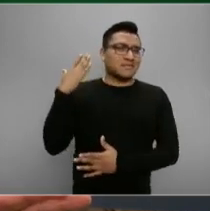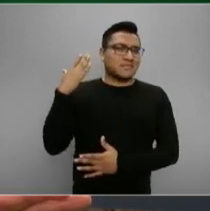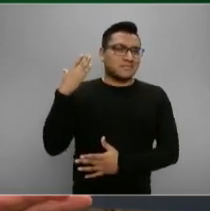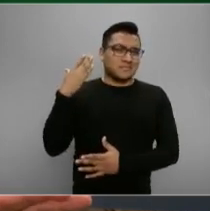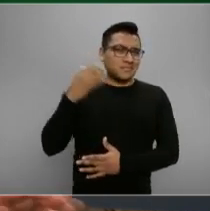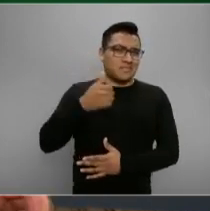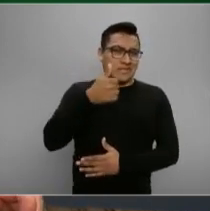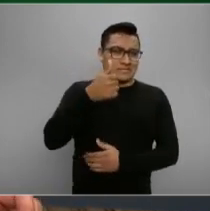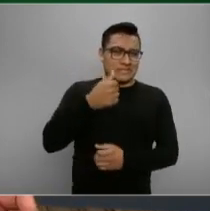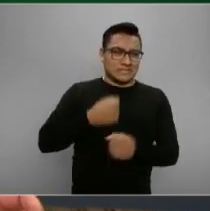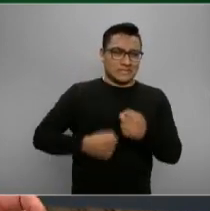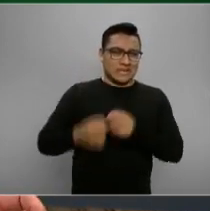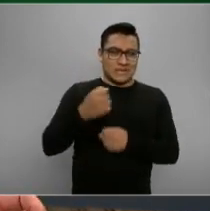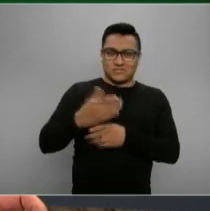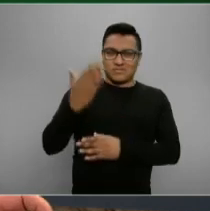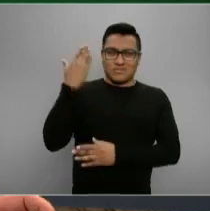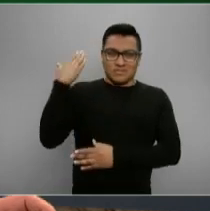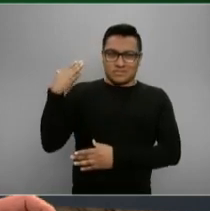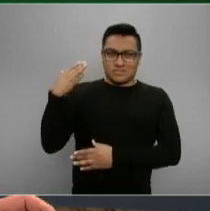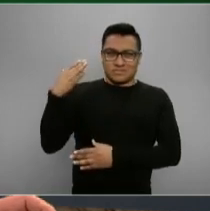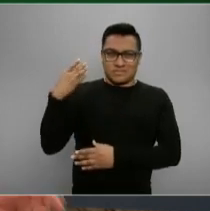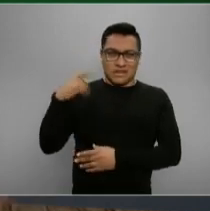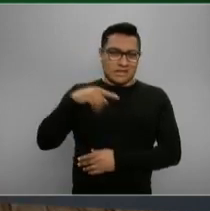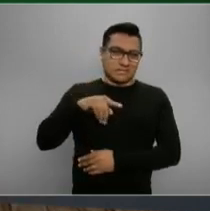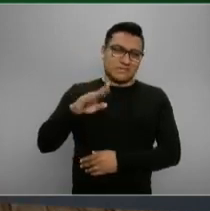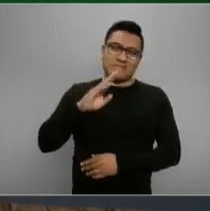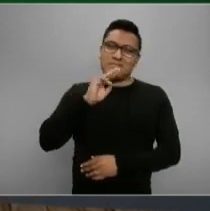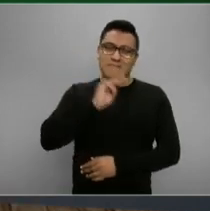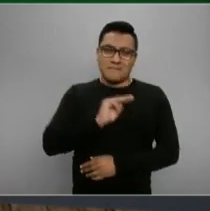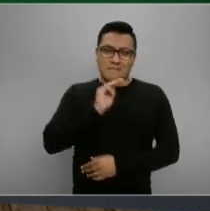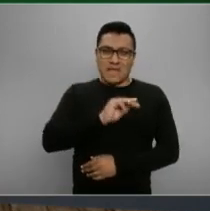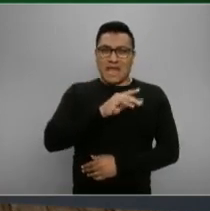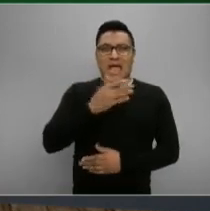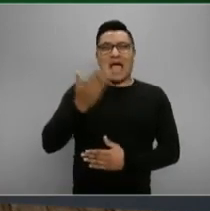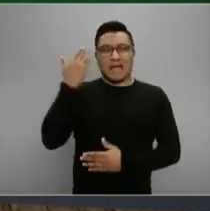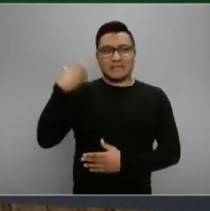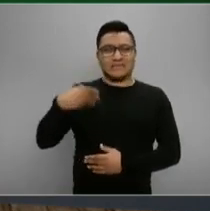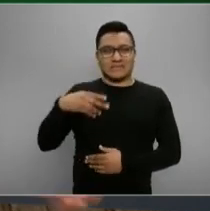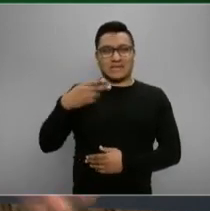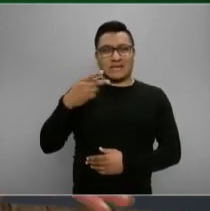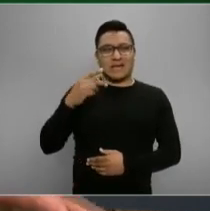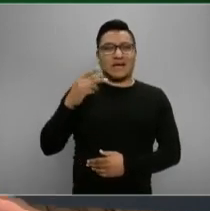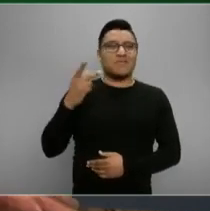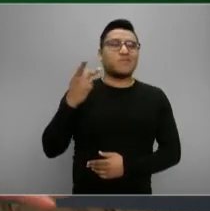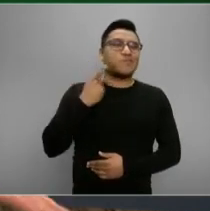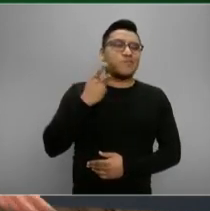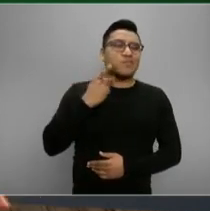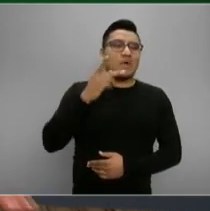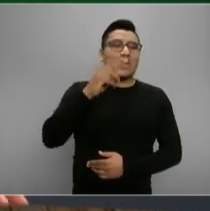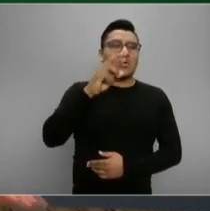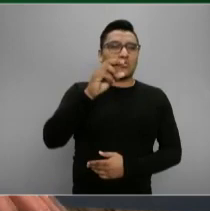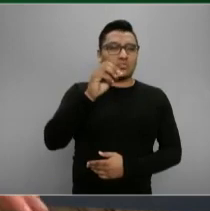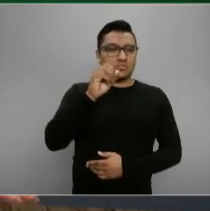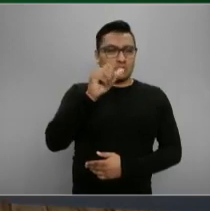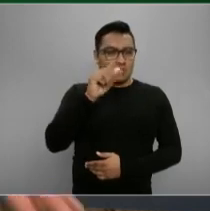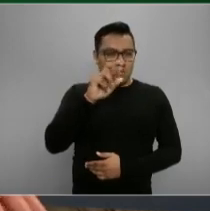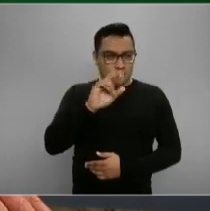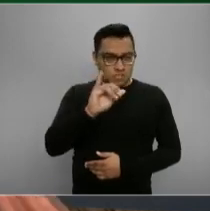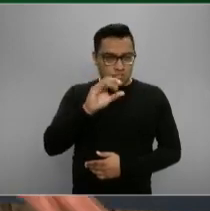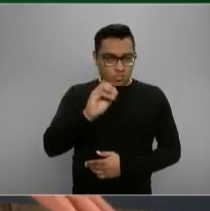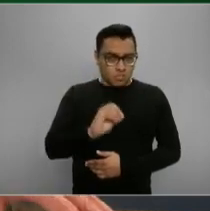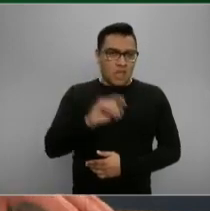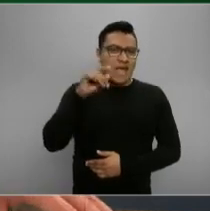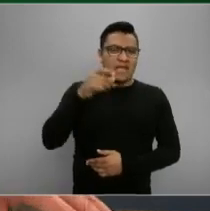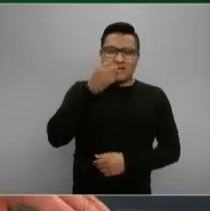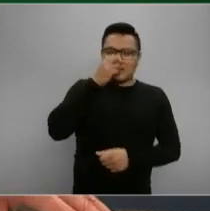el sexenio pasado, la encabezó la ciudadana Rosario Robles, pero esta secretaría es muy